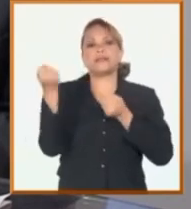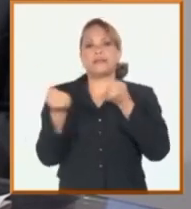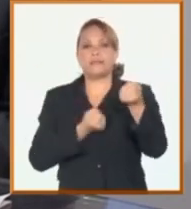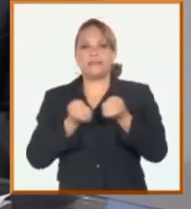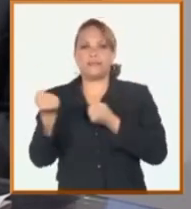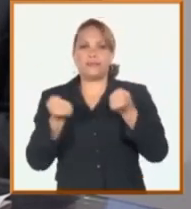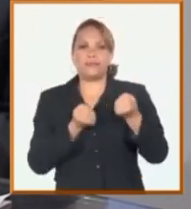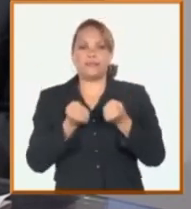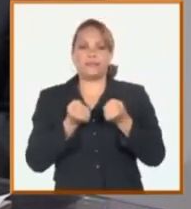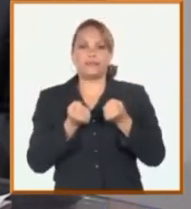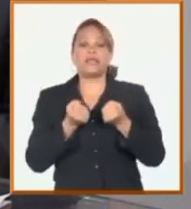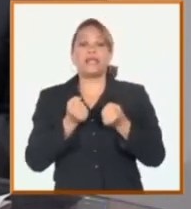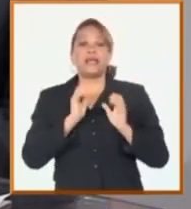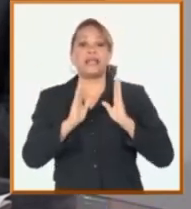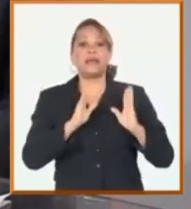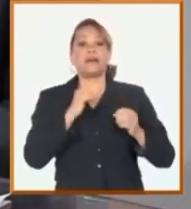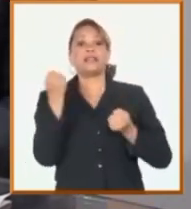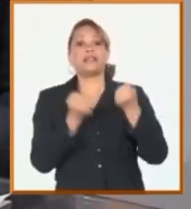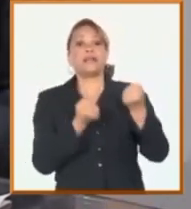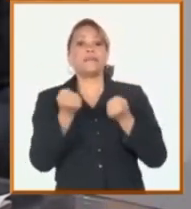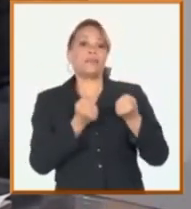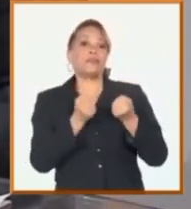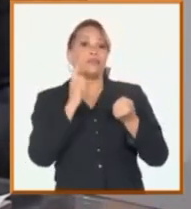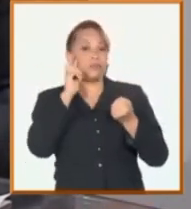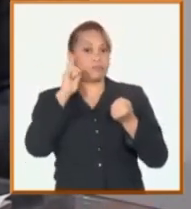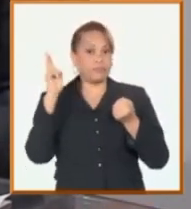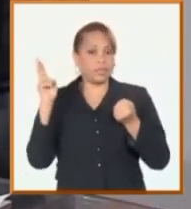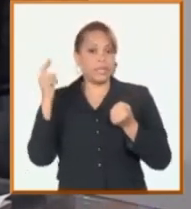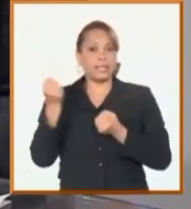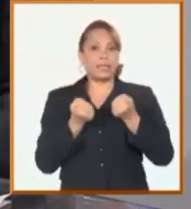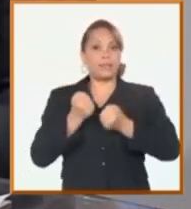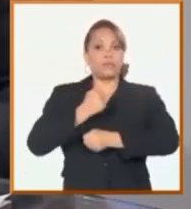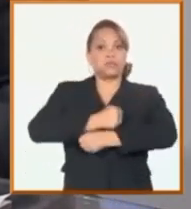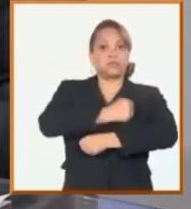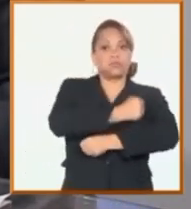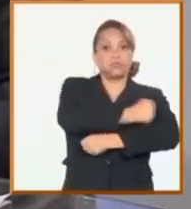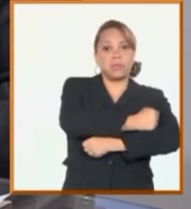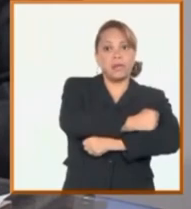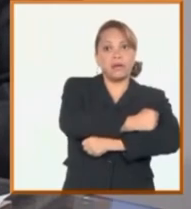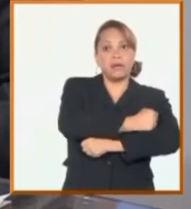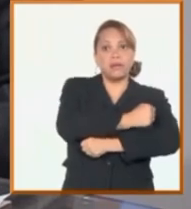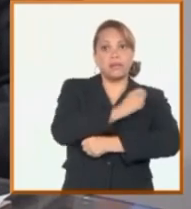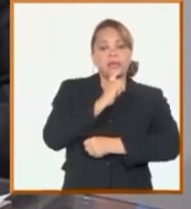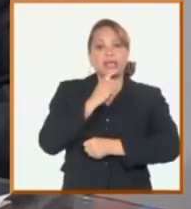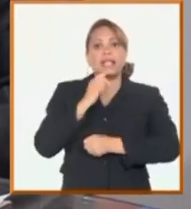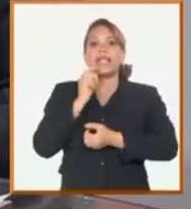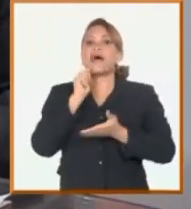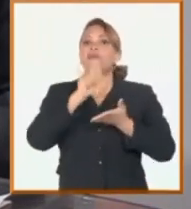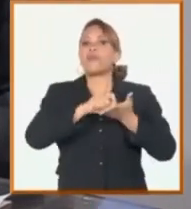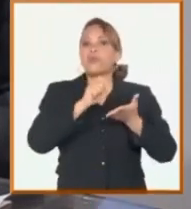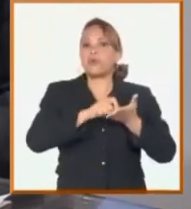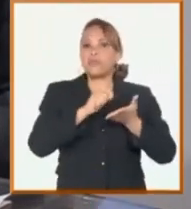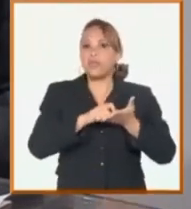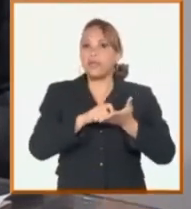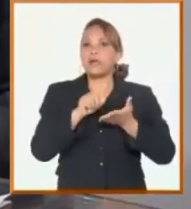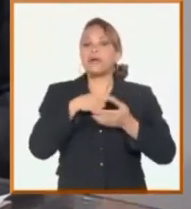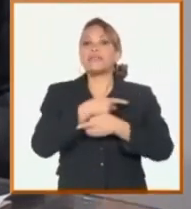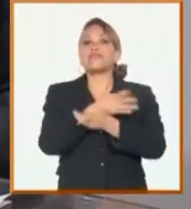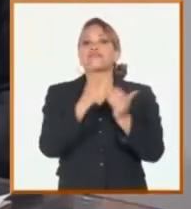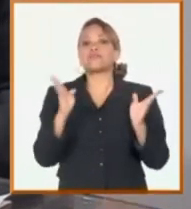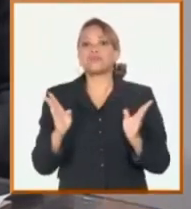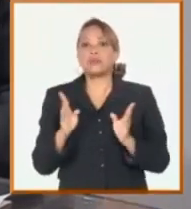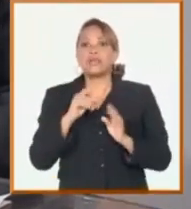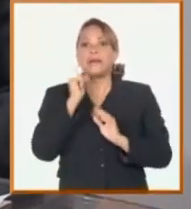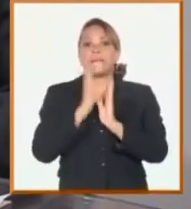Dentro de la actividad de transporte, acuérdate que está la transportación de carga, pues hablamos de la canasta familiar normal, nosotros tenemos que distribuir la canasta